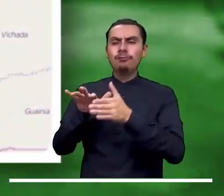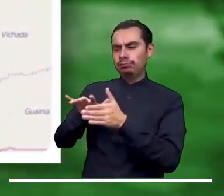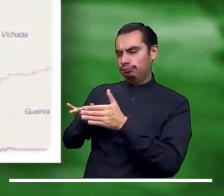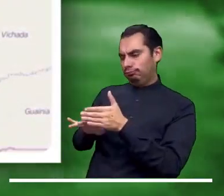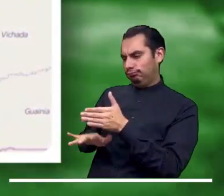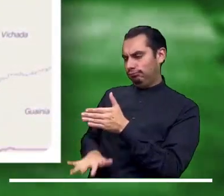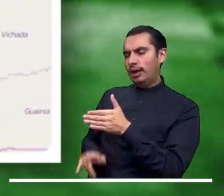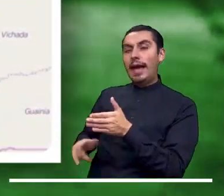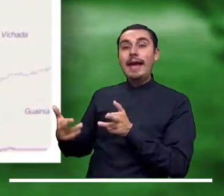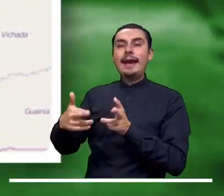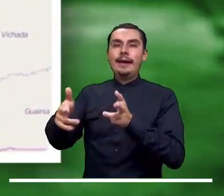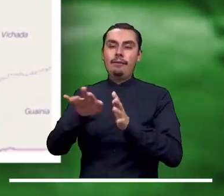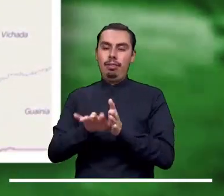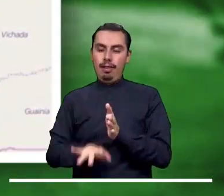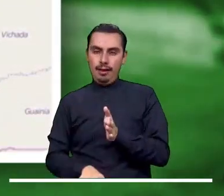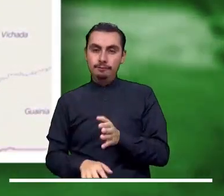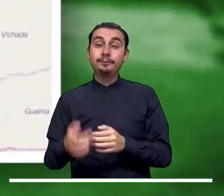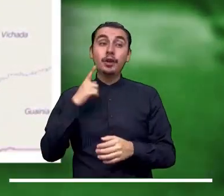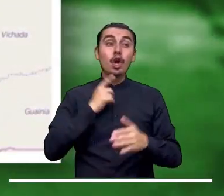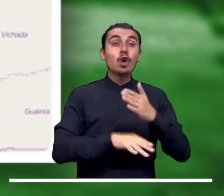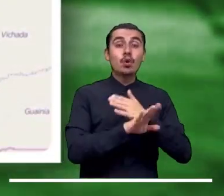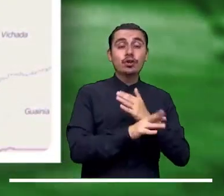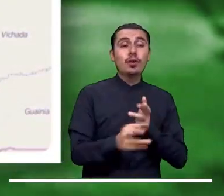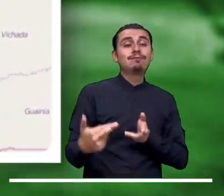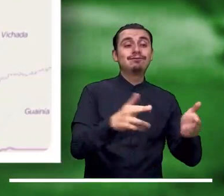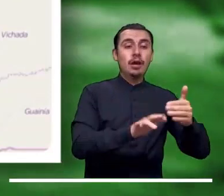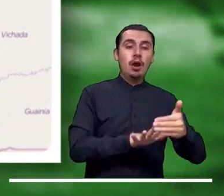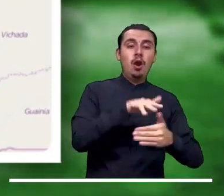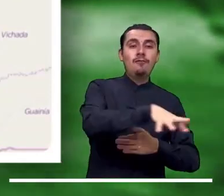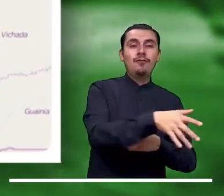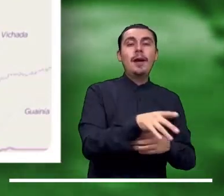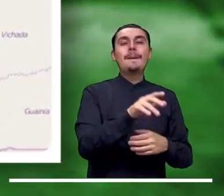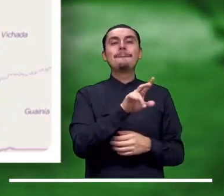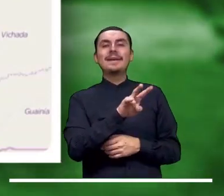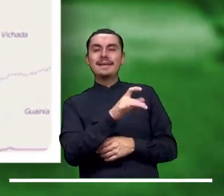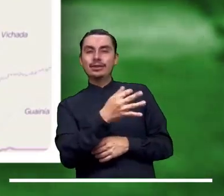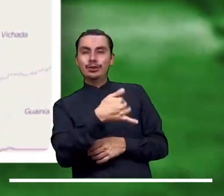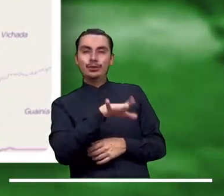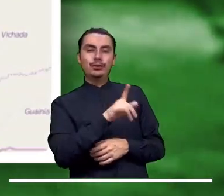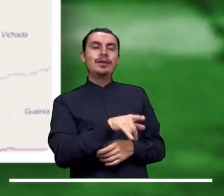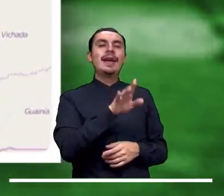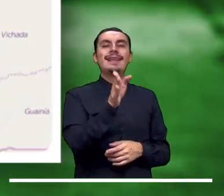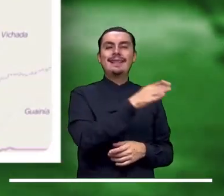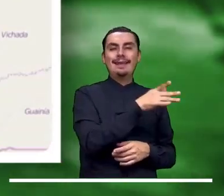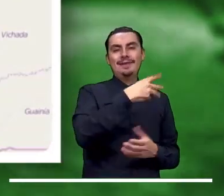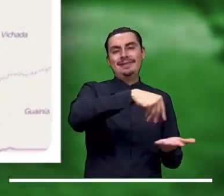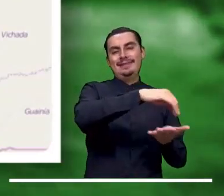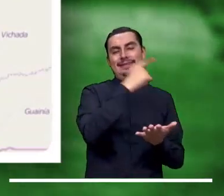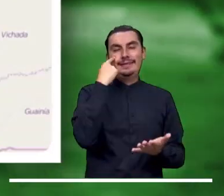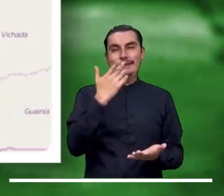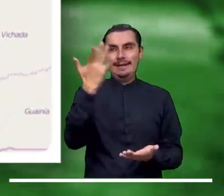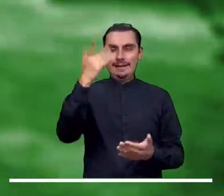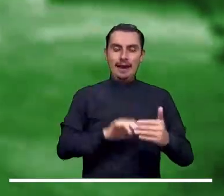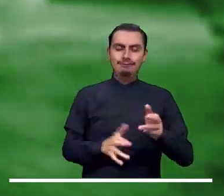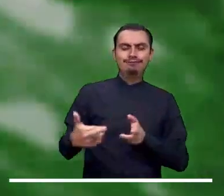súbita en la quebrada La Villa, aportante del río Nechí a la altura de la población de El Bagre, en Antioquia.